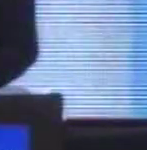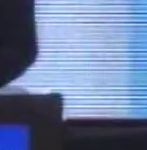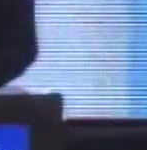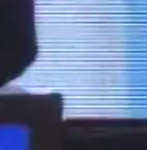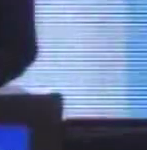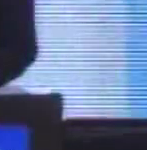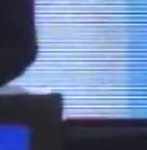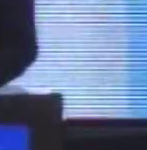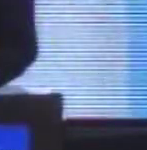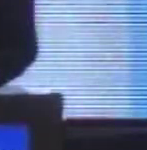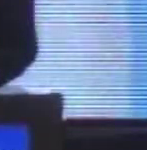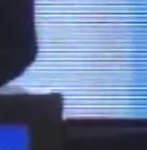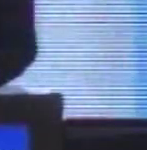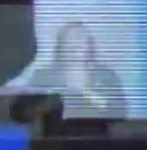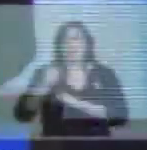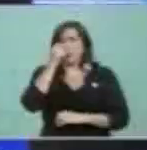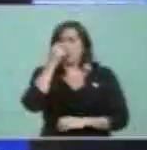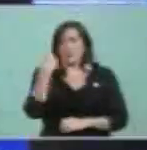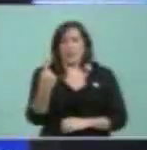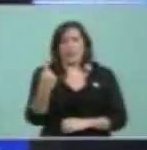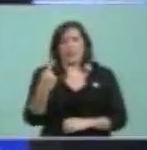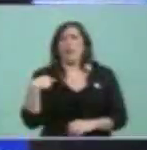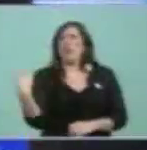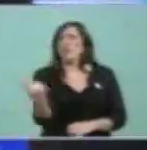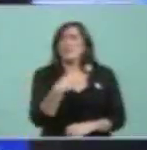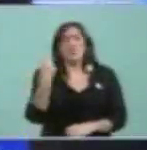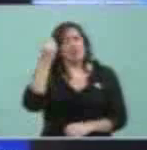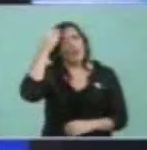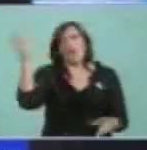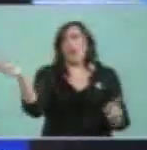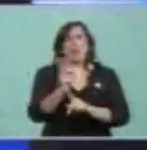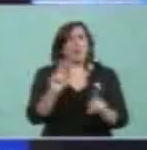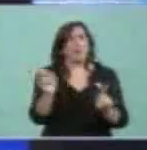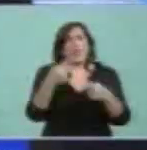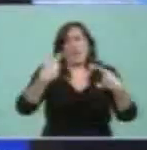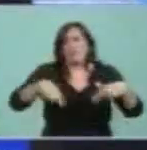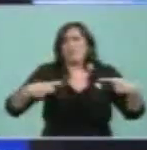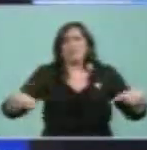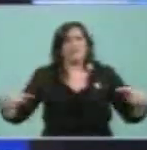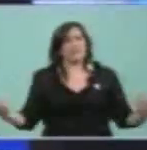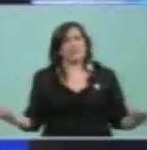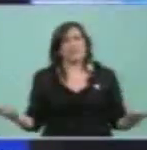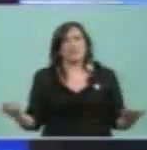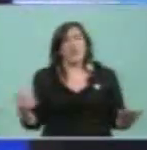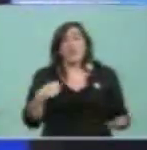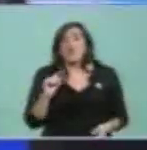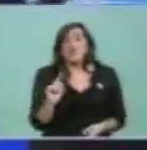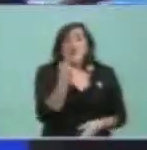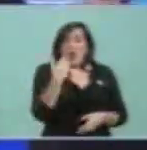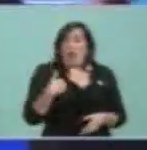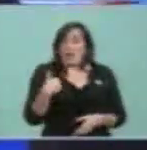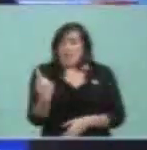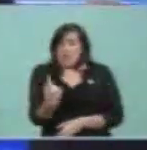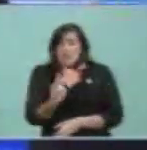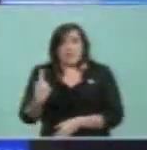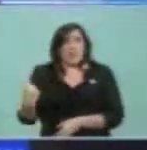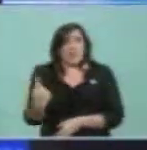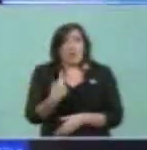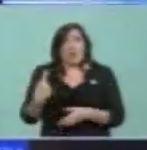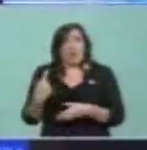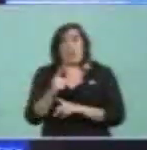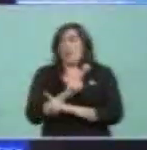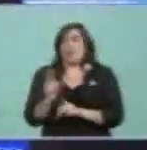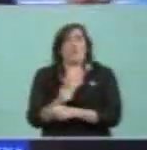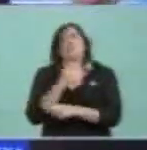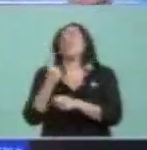principios del siglo XXI. No debemos olvidarnos de eso, solos no podemos. Ni solo cada uno puede en su